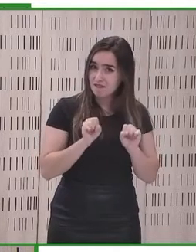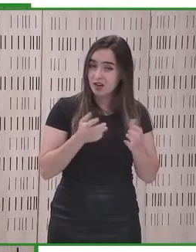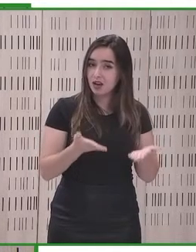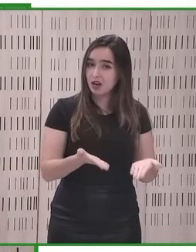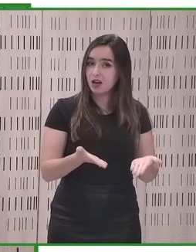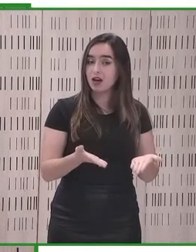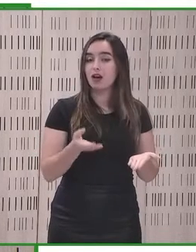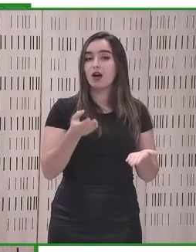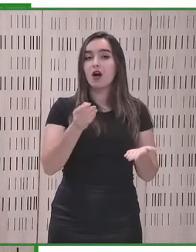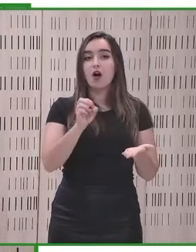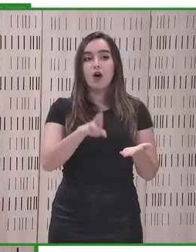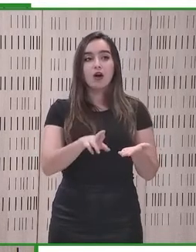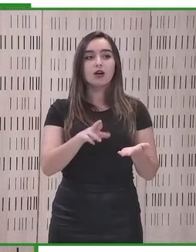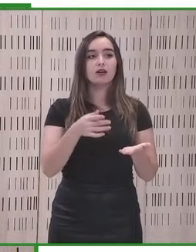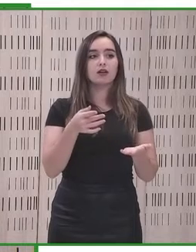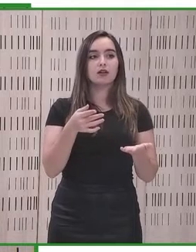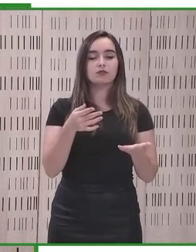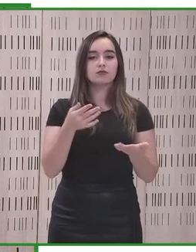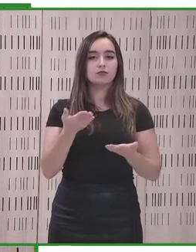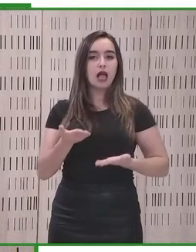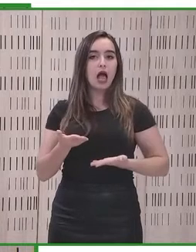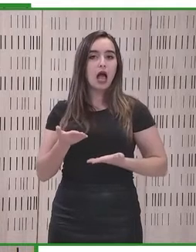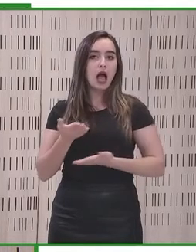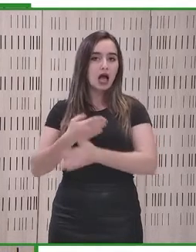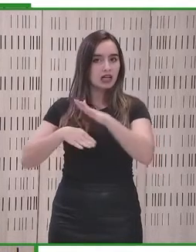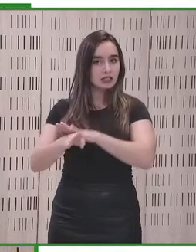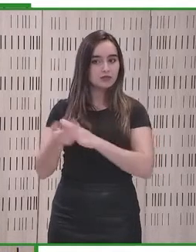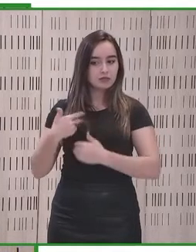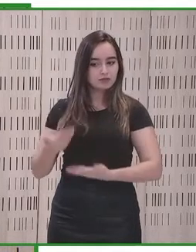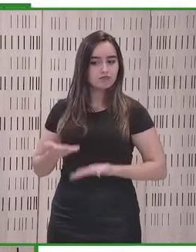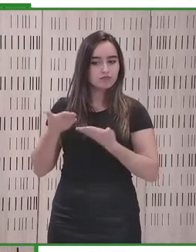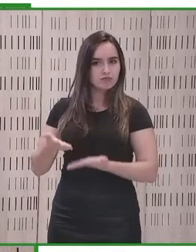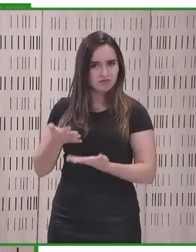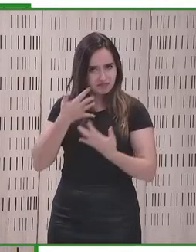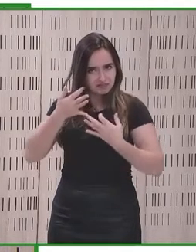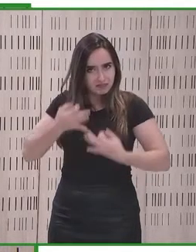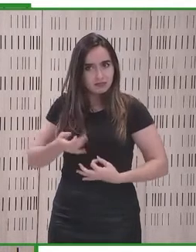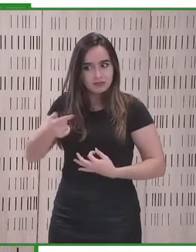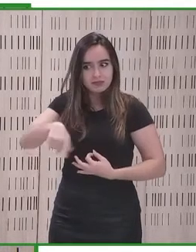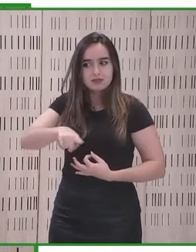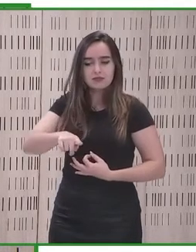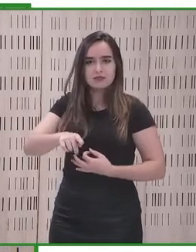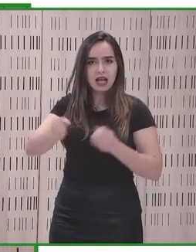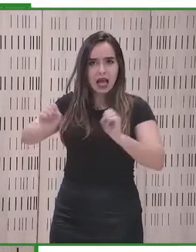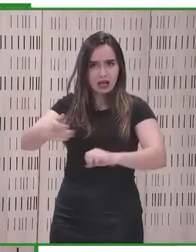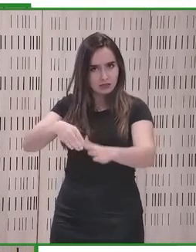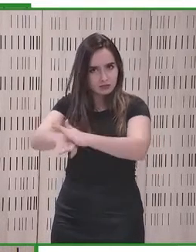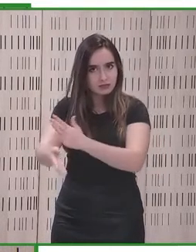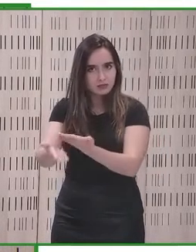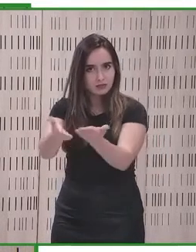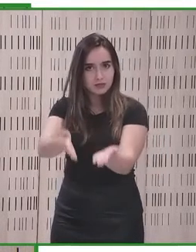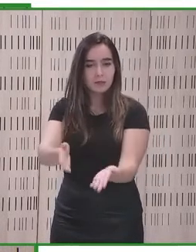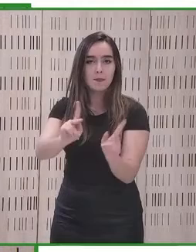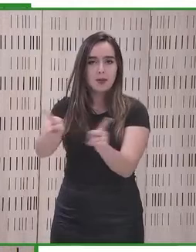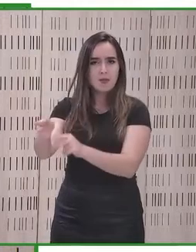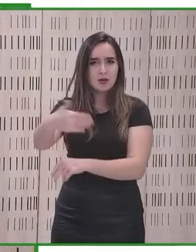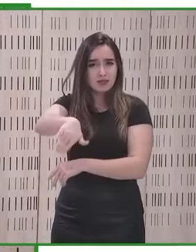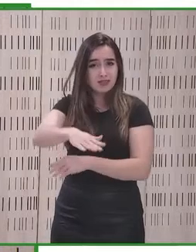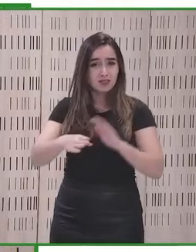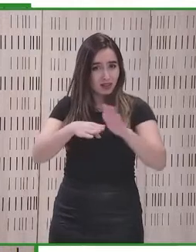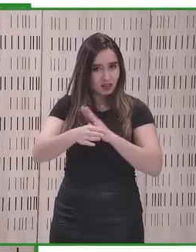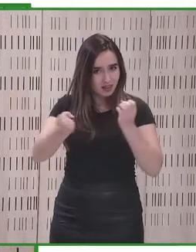la accesibilidad que se ofrece es verdaderamente disponible, está disponible para las personas.